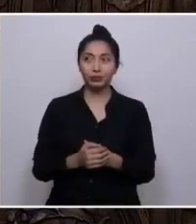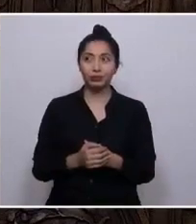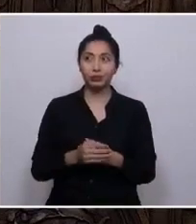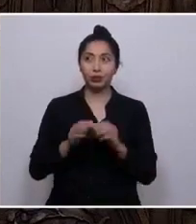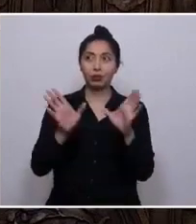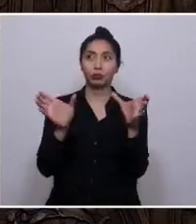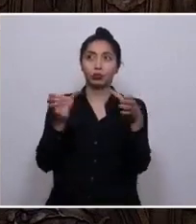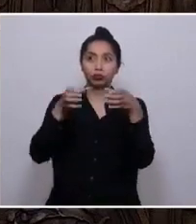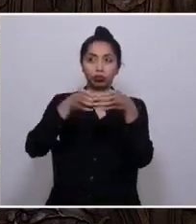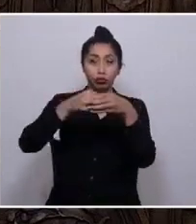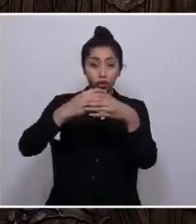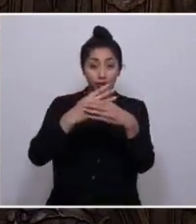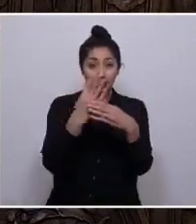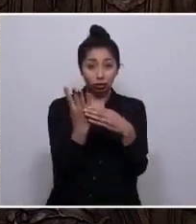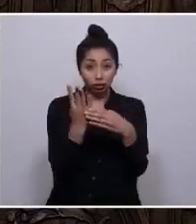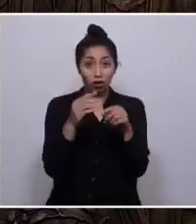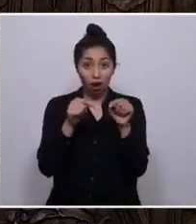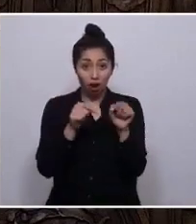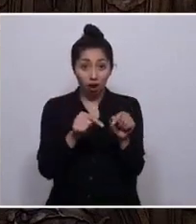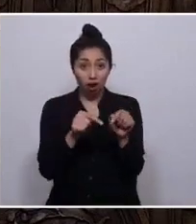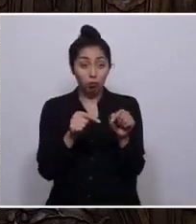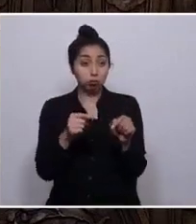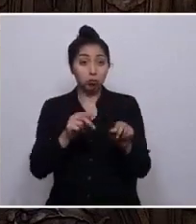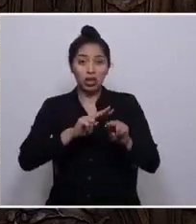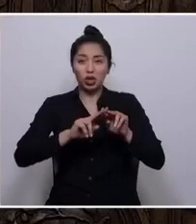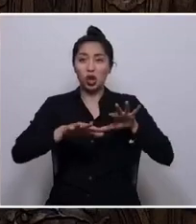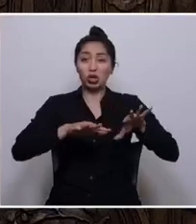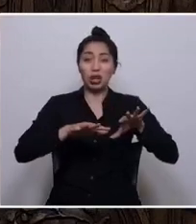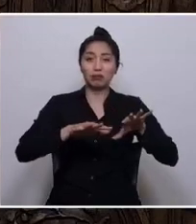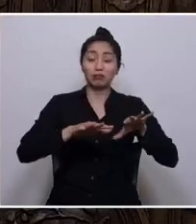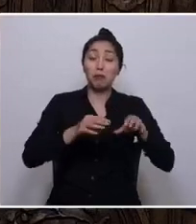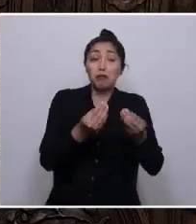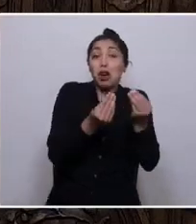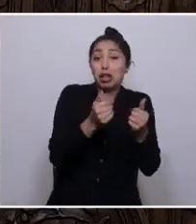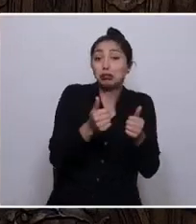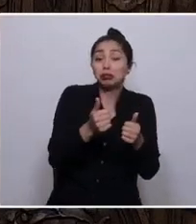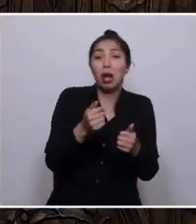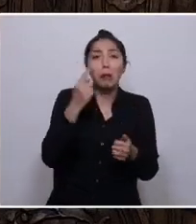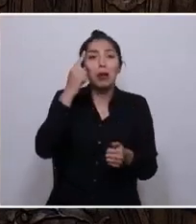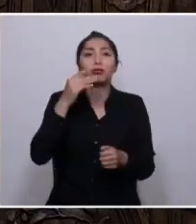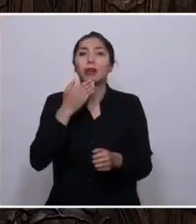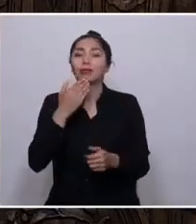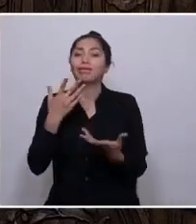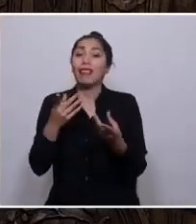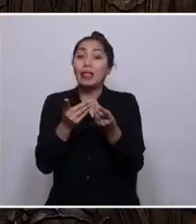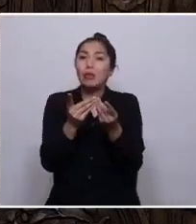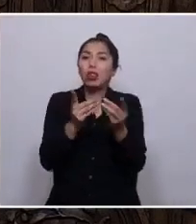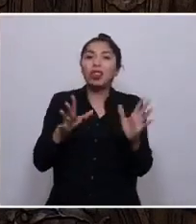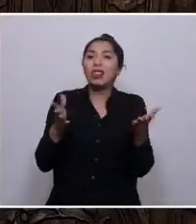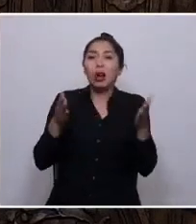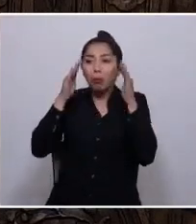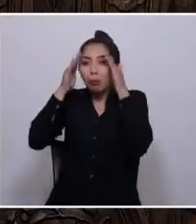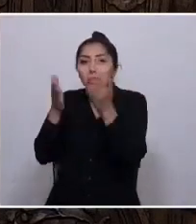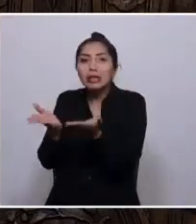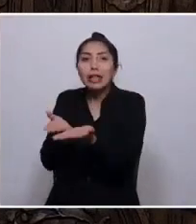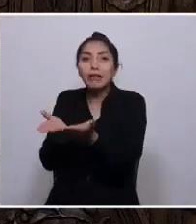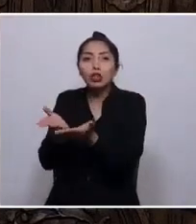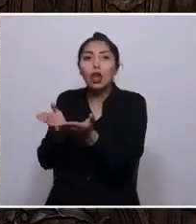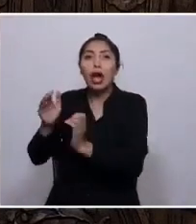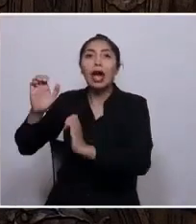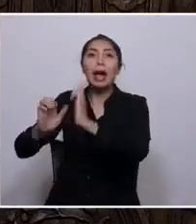hizo muchas cosas, buenas también. Pero la democracia fue servil a las empresas transnacionales.